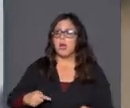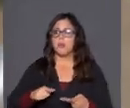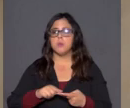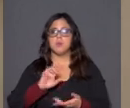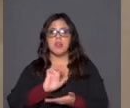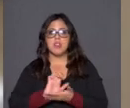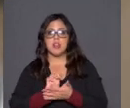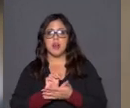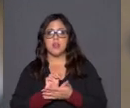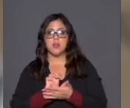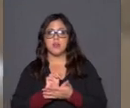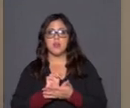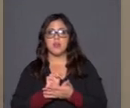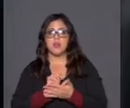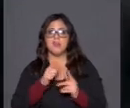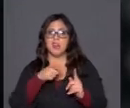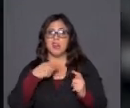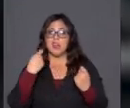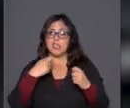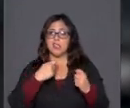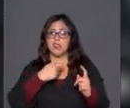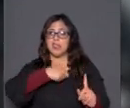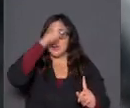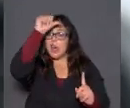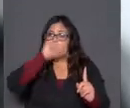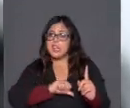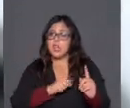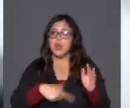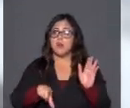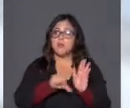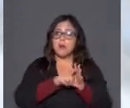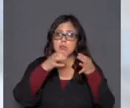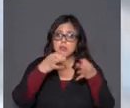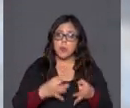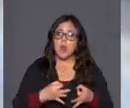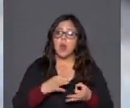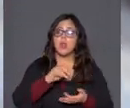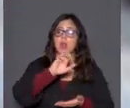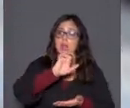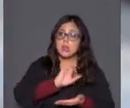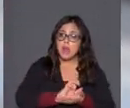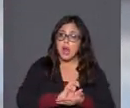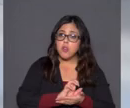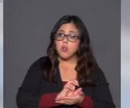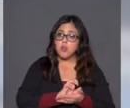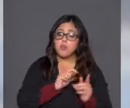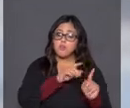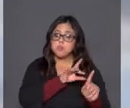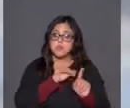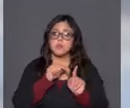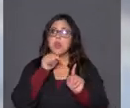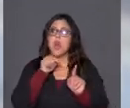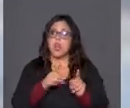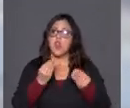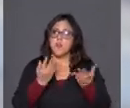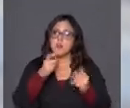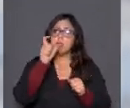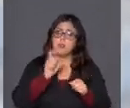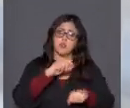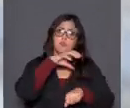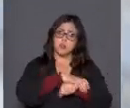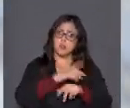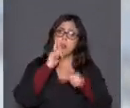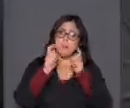tratando de ser condenado por ley de seguridad interior del Estado, yo creo que debe ser denominado como un reo y un preso de alta